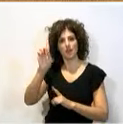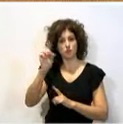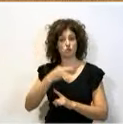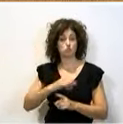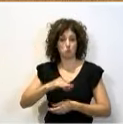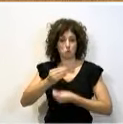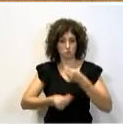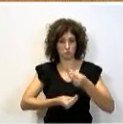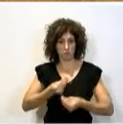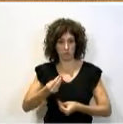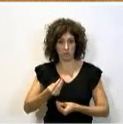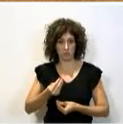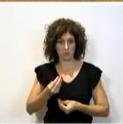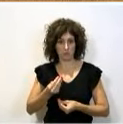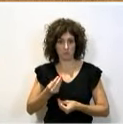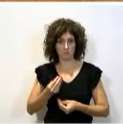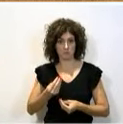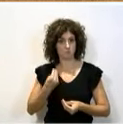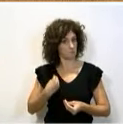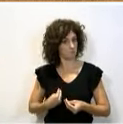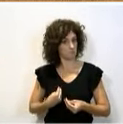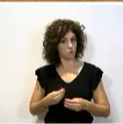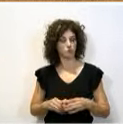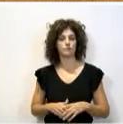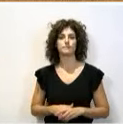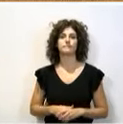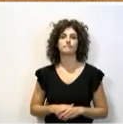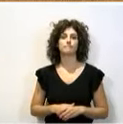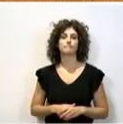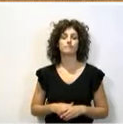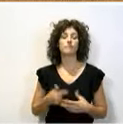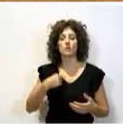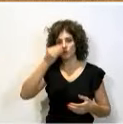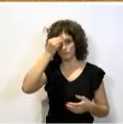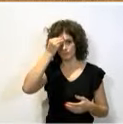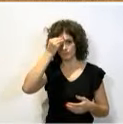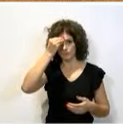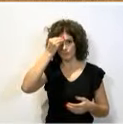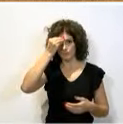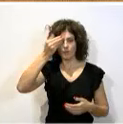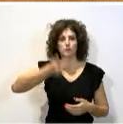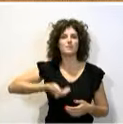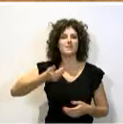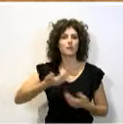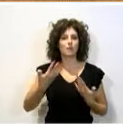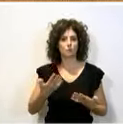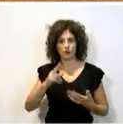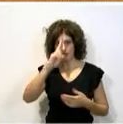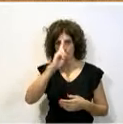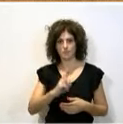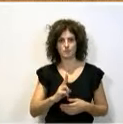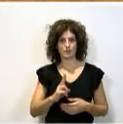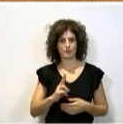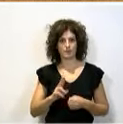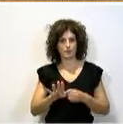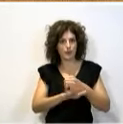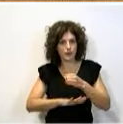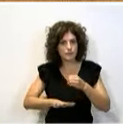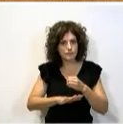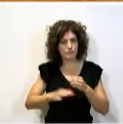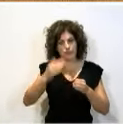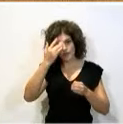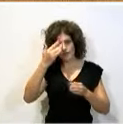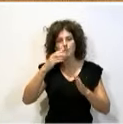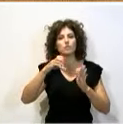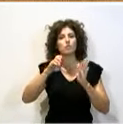esa ofrenda. Miren, yo creo que aquí, si tanto, lo principal es respetar la esencia, el espíritu de la